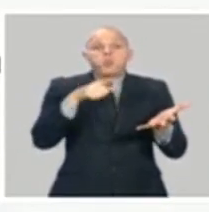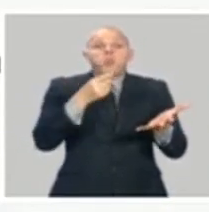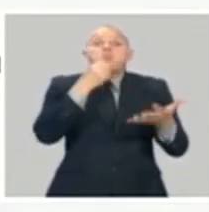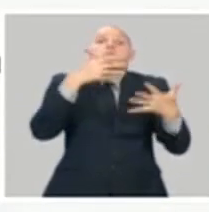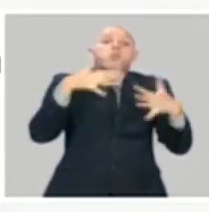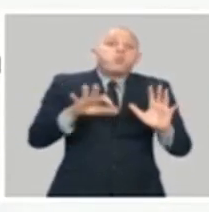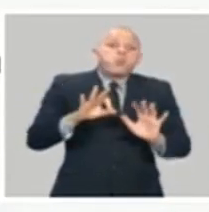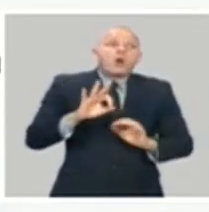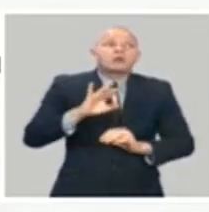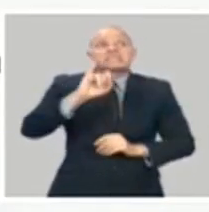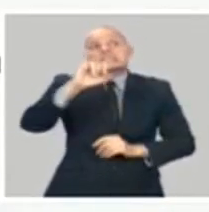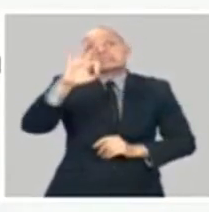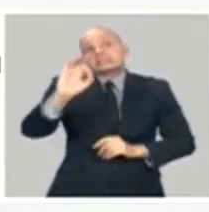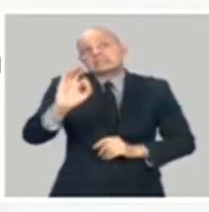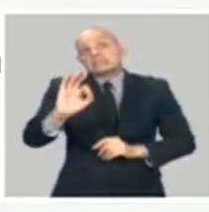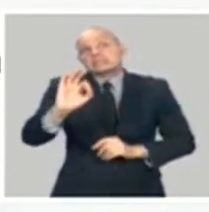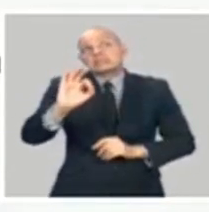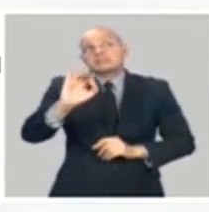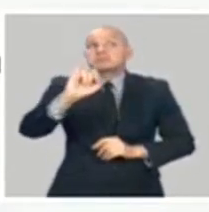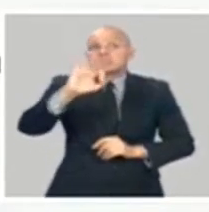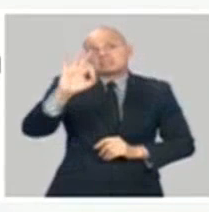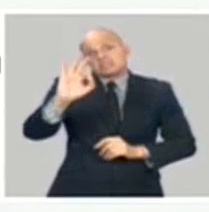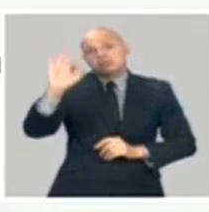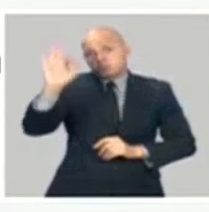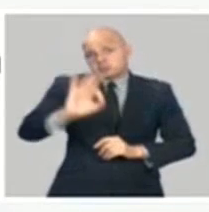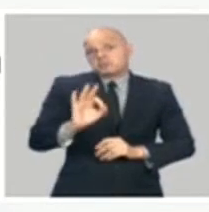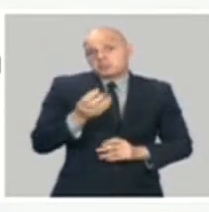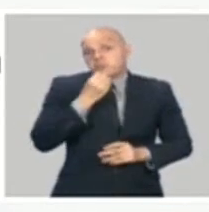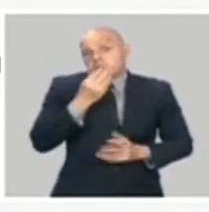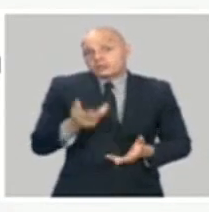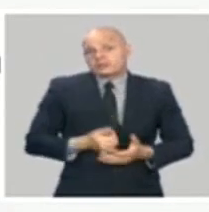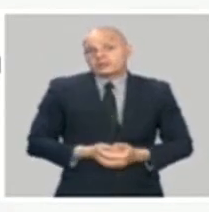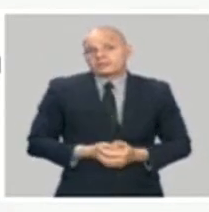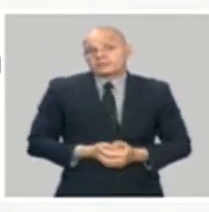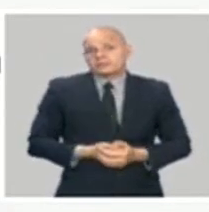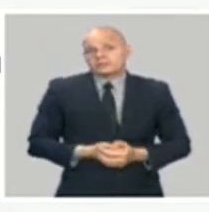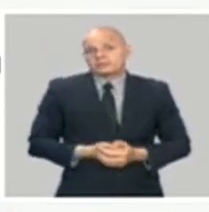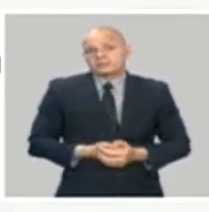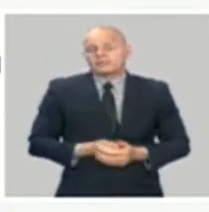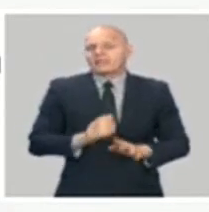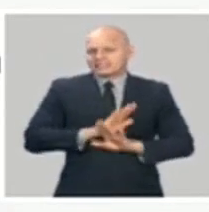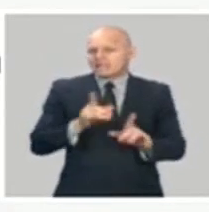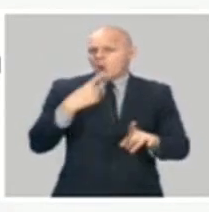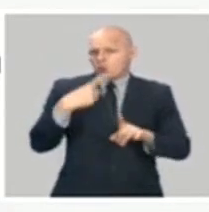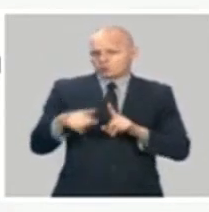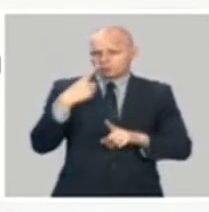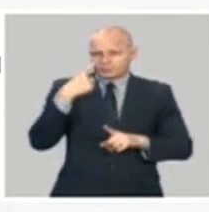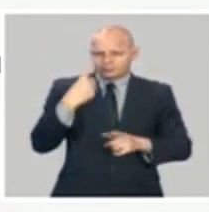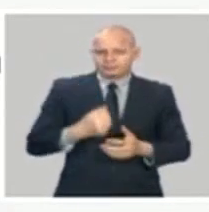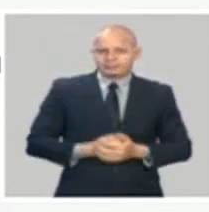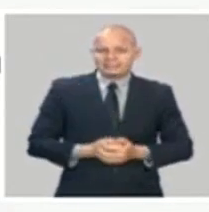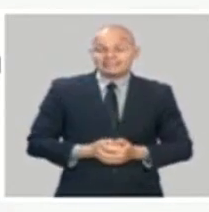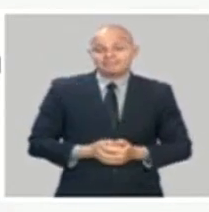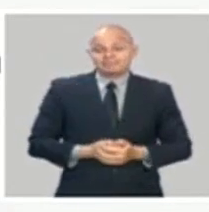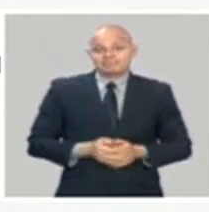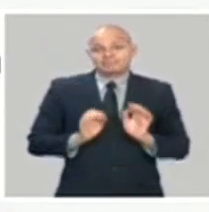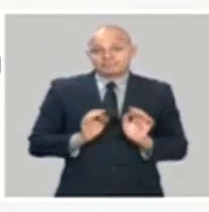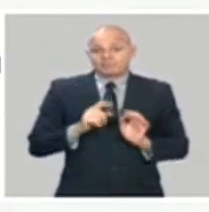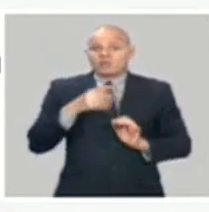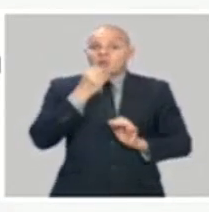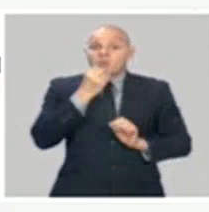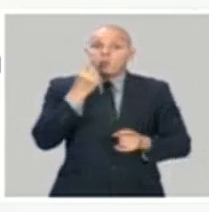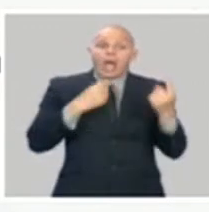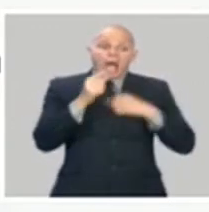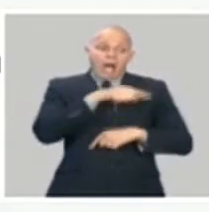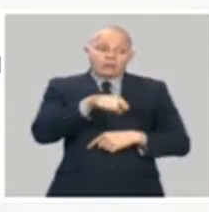respectivamente. Y eso nos lleva a lo más importante de nuestro pronóstico, que es el peligro de que Cuba sea afectada al menos